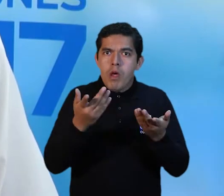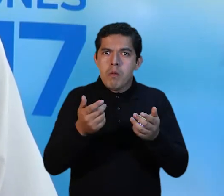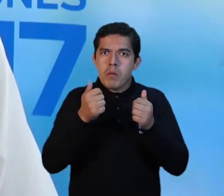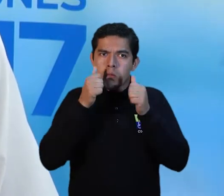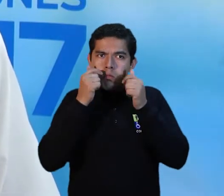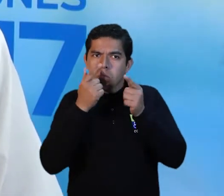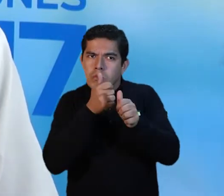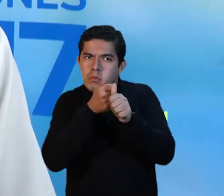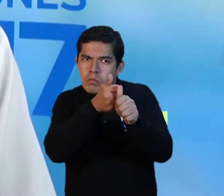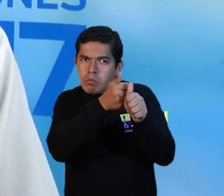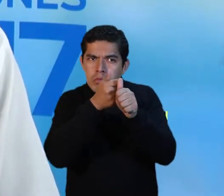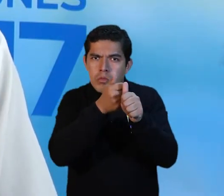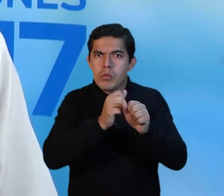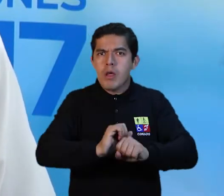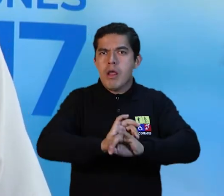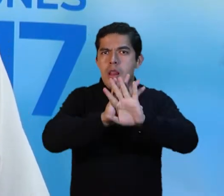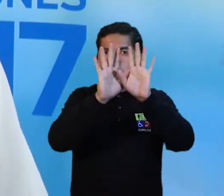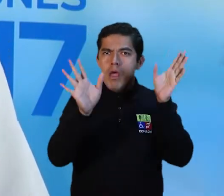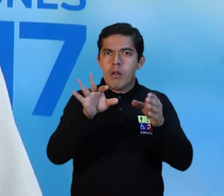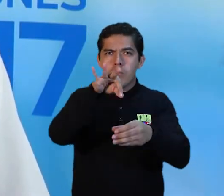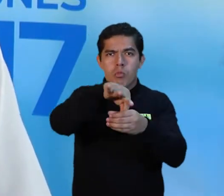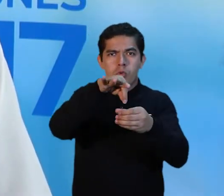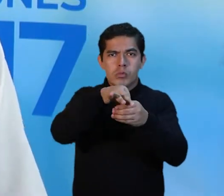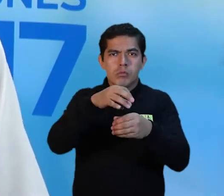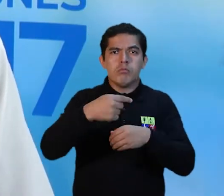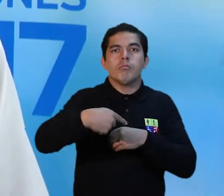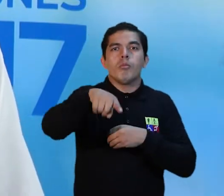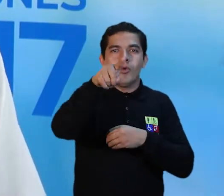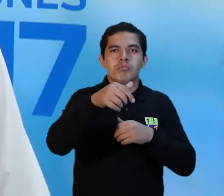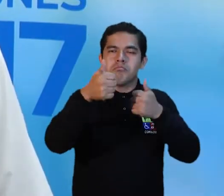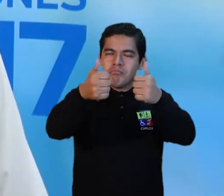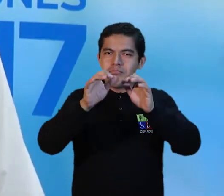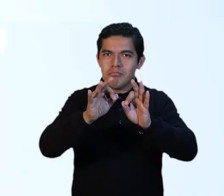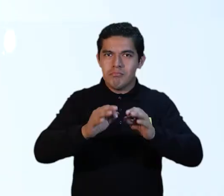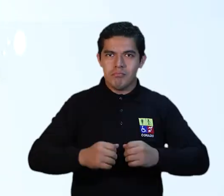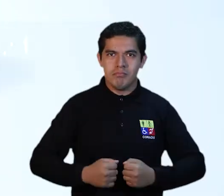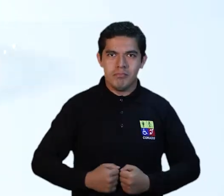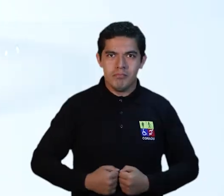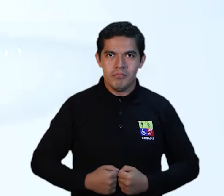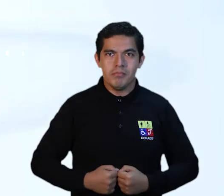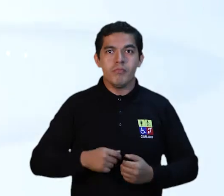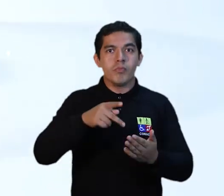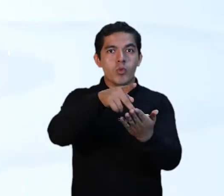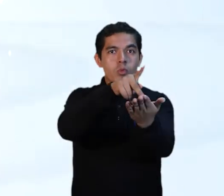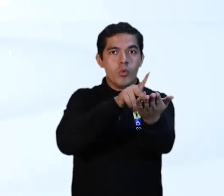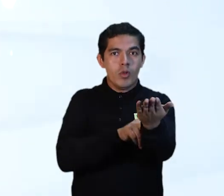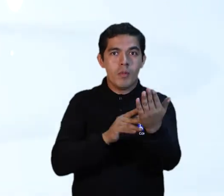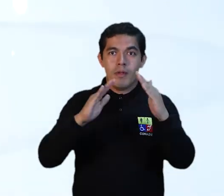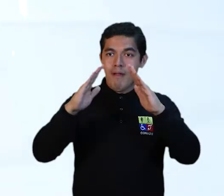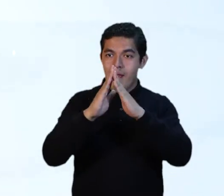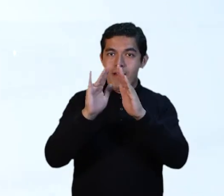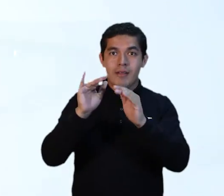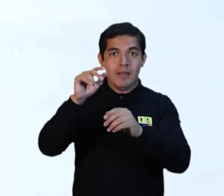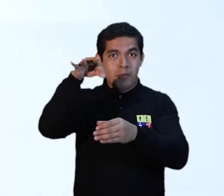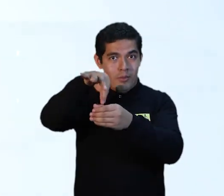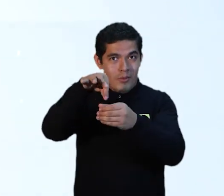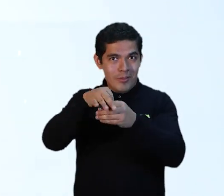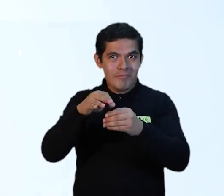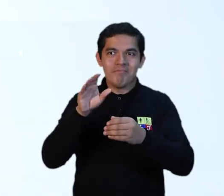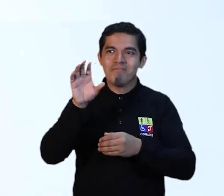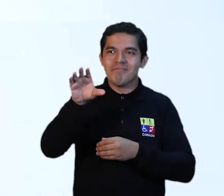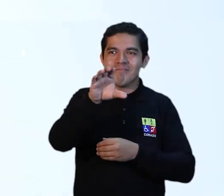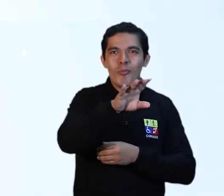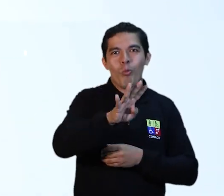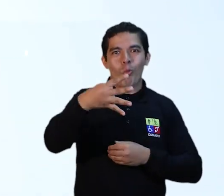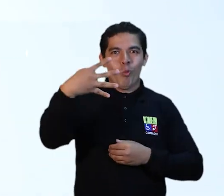observar la transparencia con la cual nosotros realizamos nuestros procesos. Programa Voto en Casa se difundió en cuatro